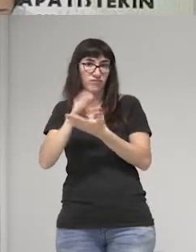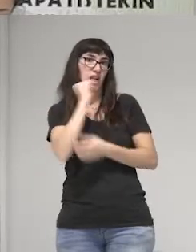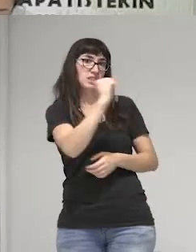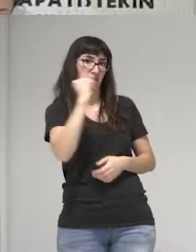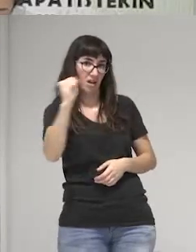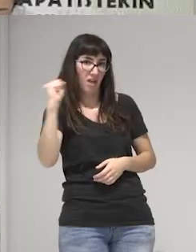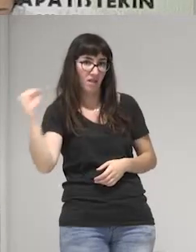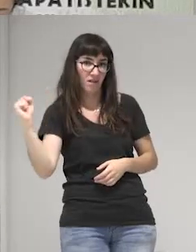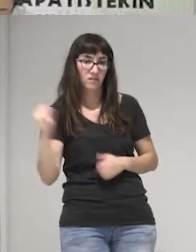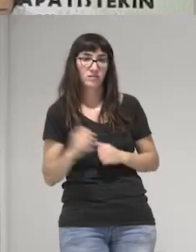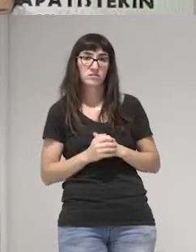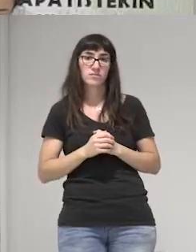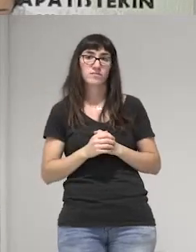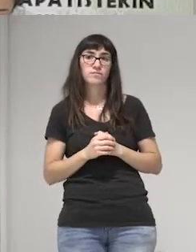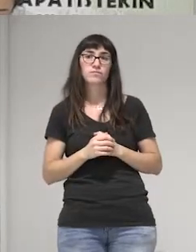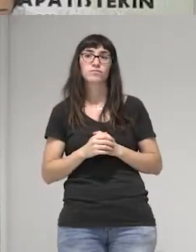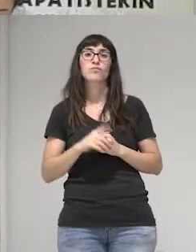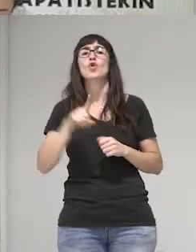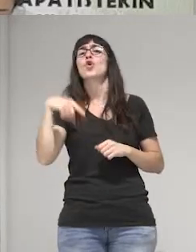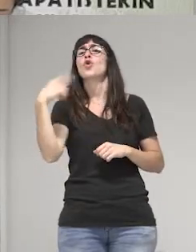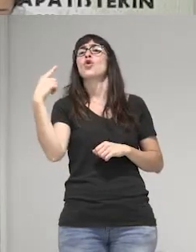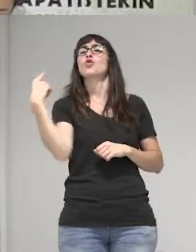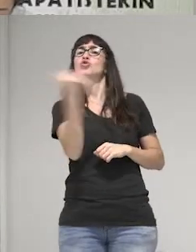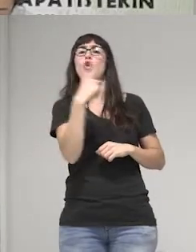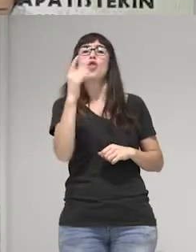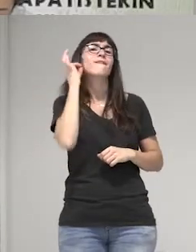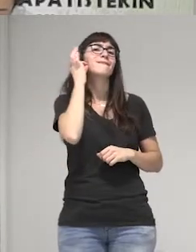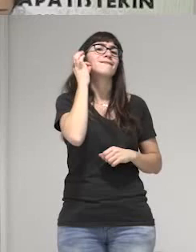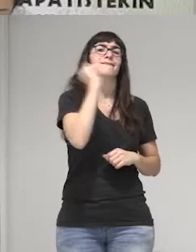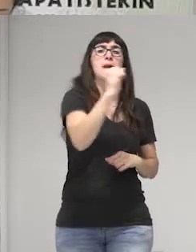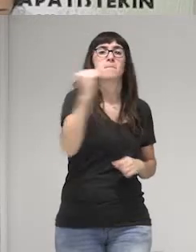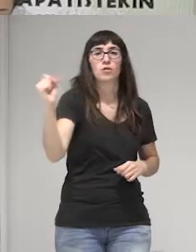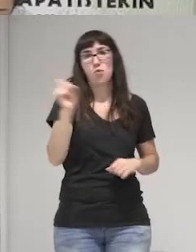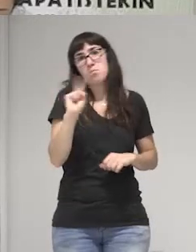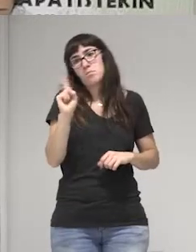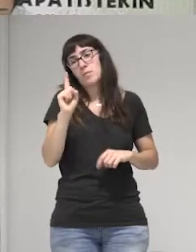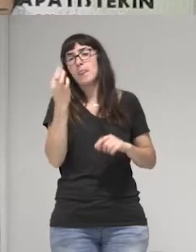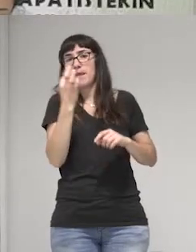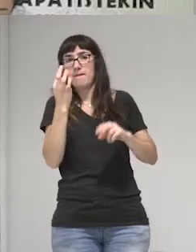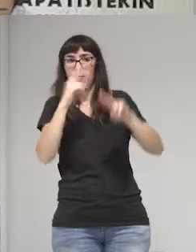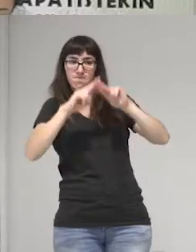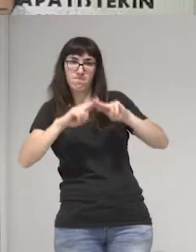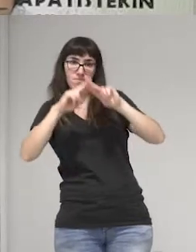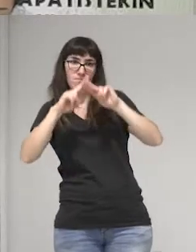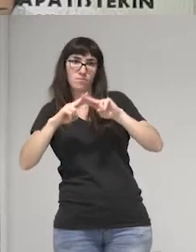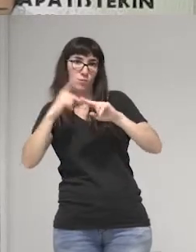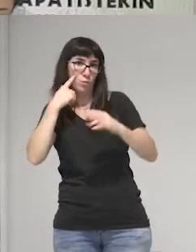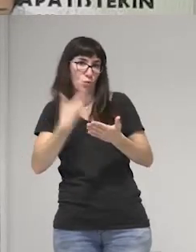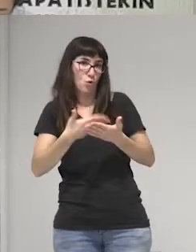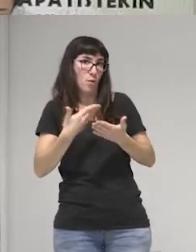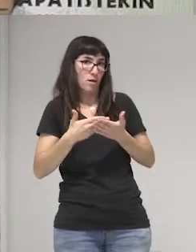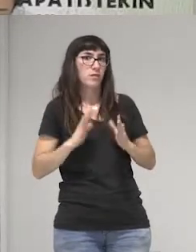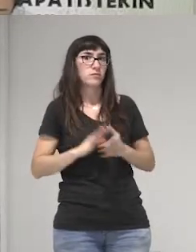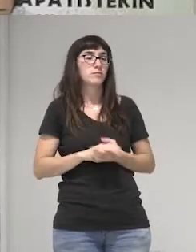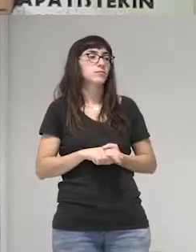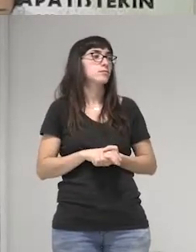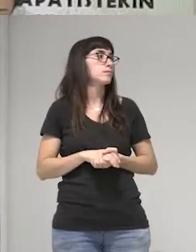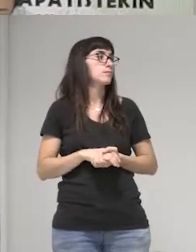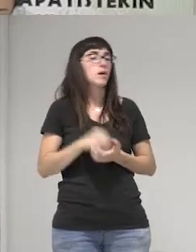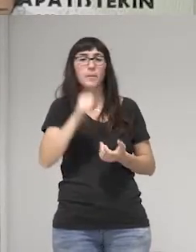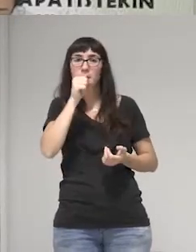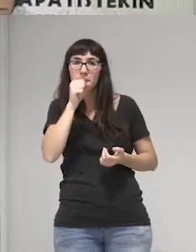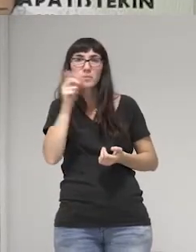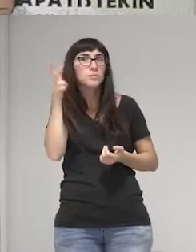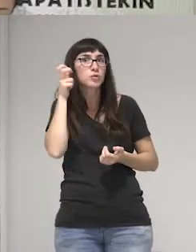No todos son femicidios hay que comprobarlos porque femicidios ¿Aló?